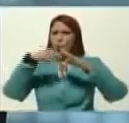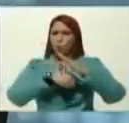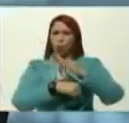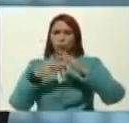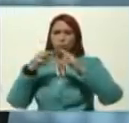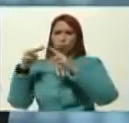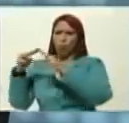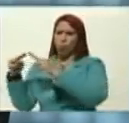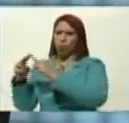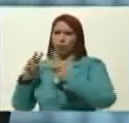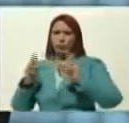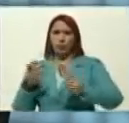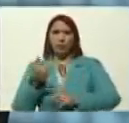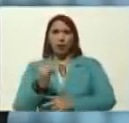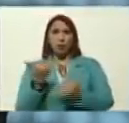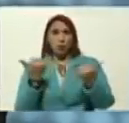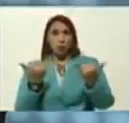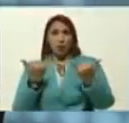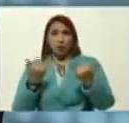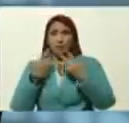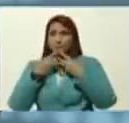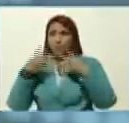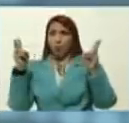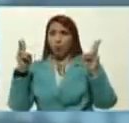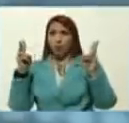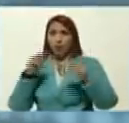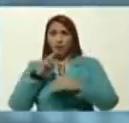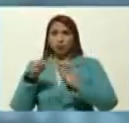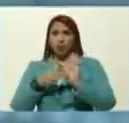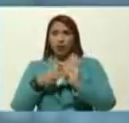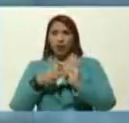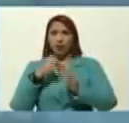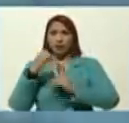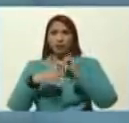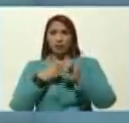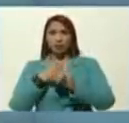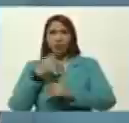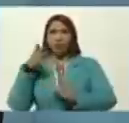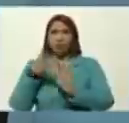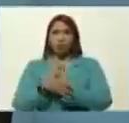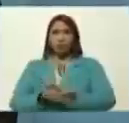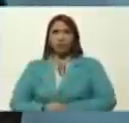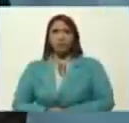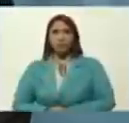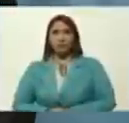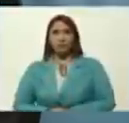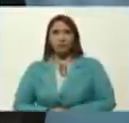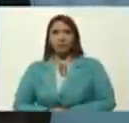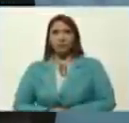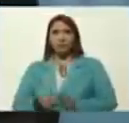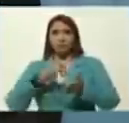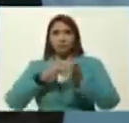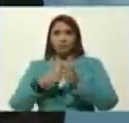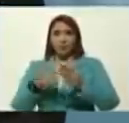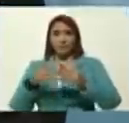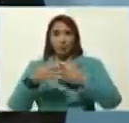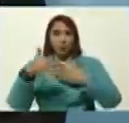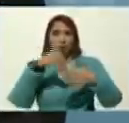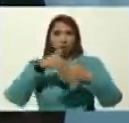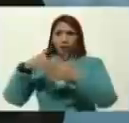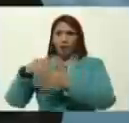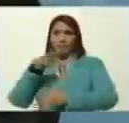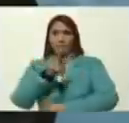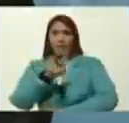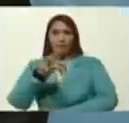temas, que están, en la palestra, pública, nacional e internacional, sobre todo, lo que ha sido, lo que va a ser, además, las próximas elecciones, del